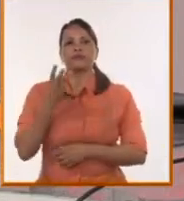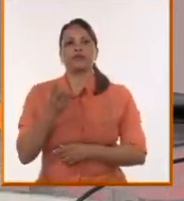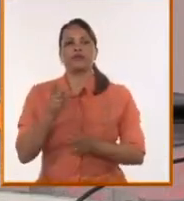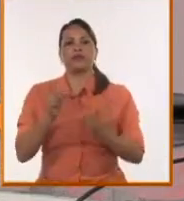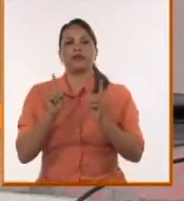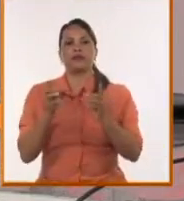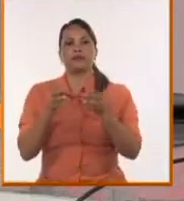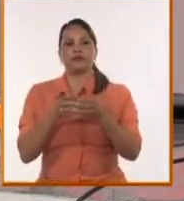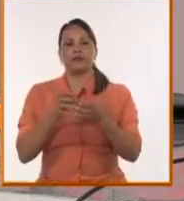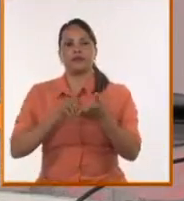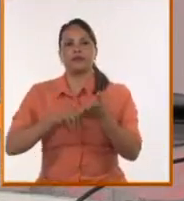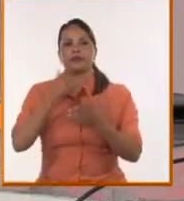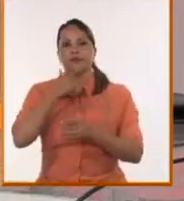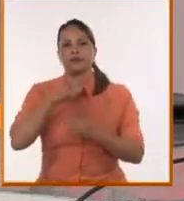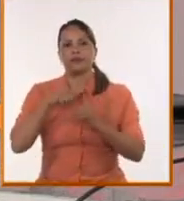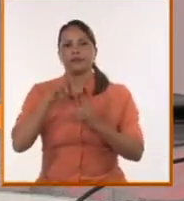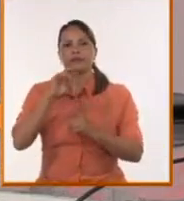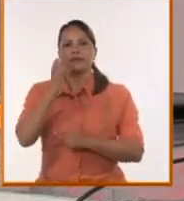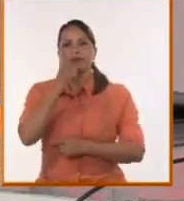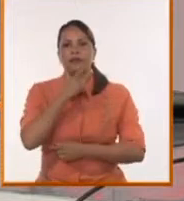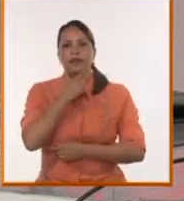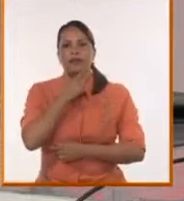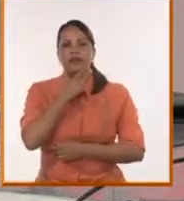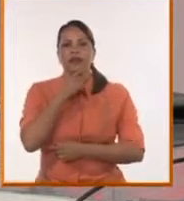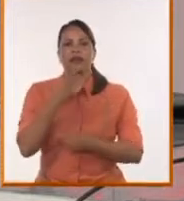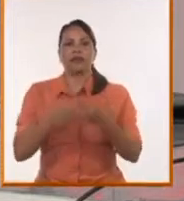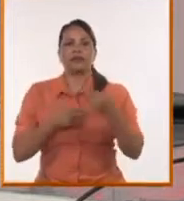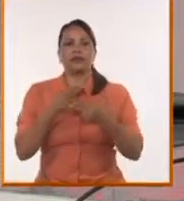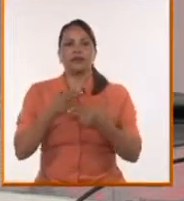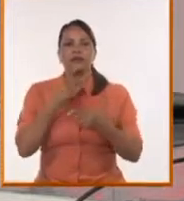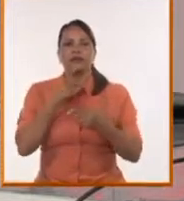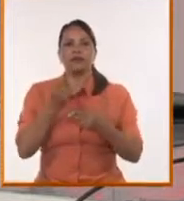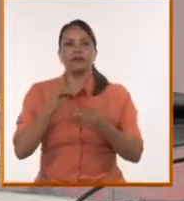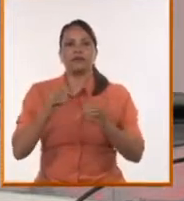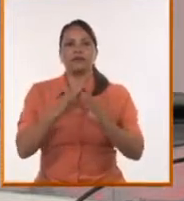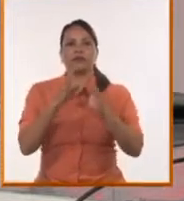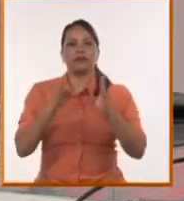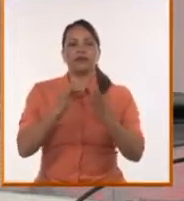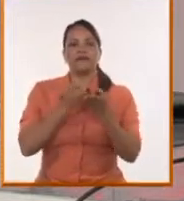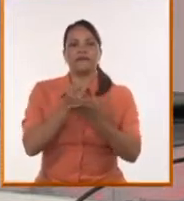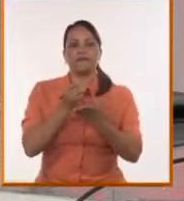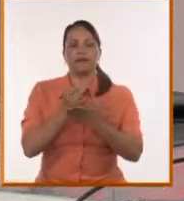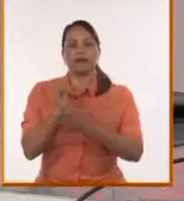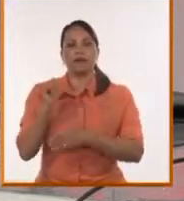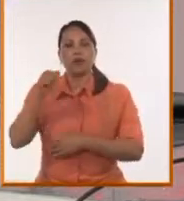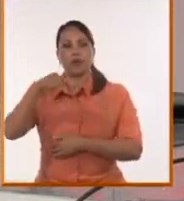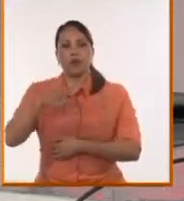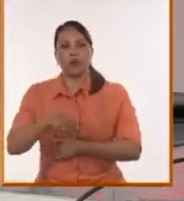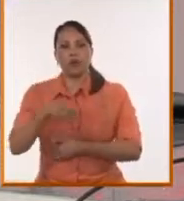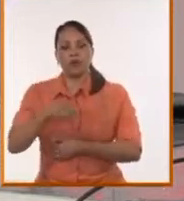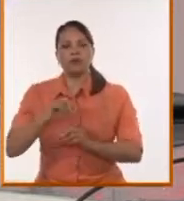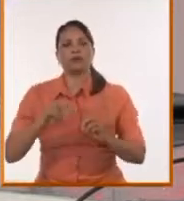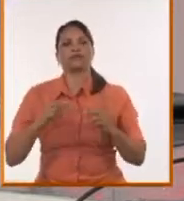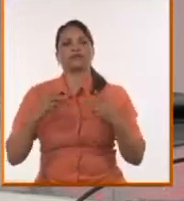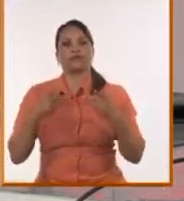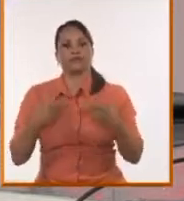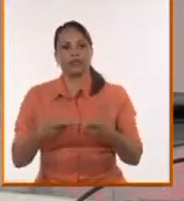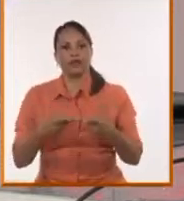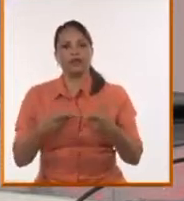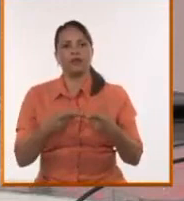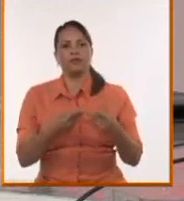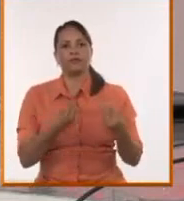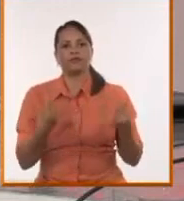Patria que se desarrolló en La Habana hasta la jornada de este miércoles. Y hoy, pues nuevamente tenemos el placer